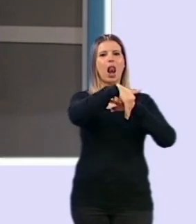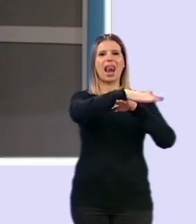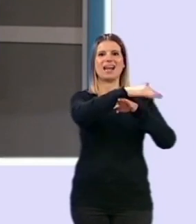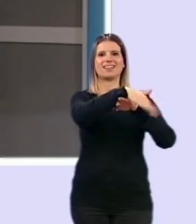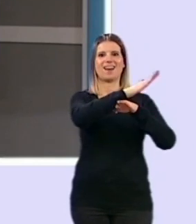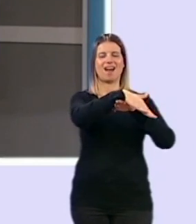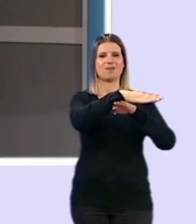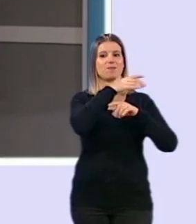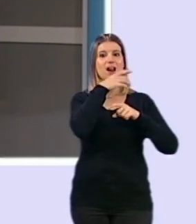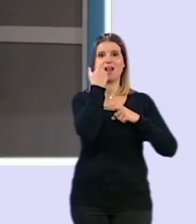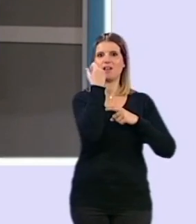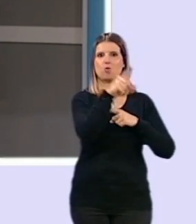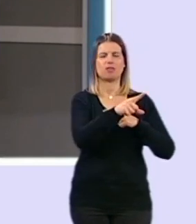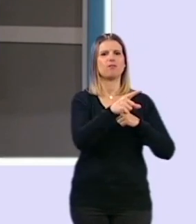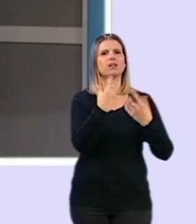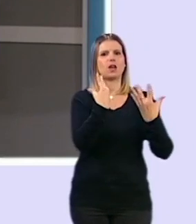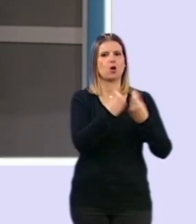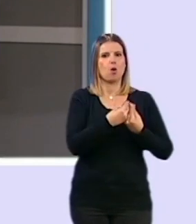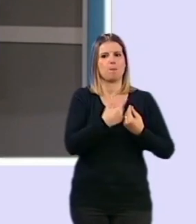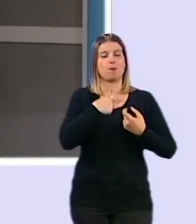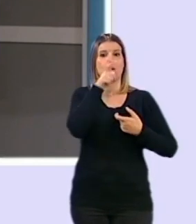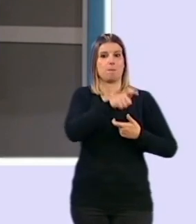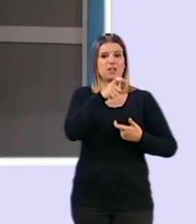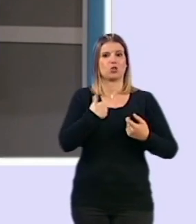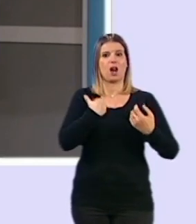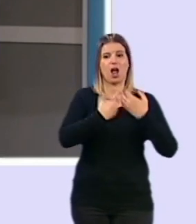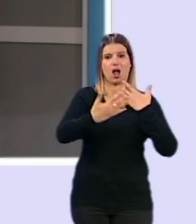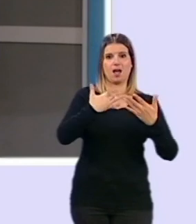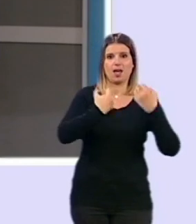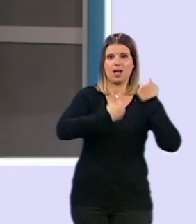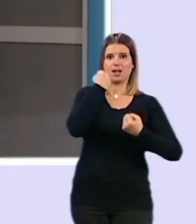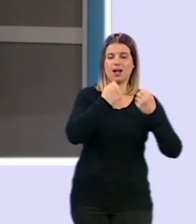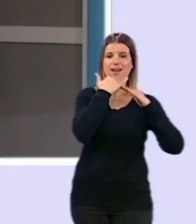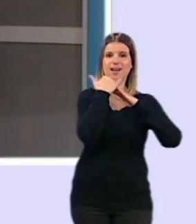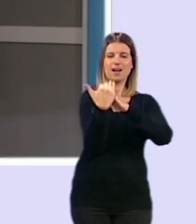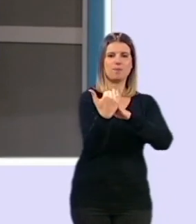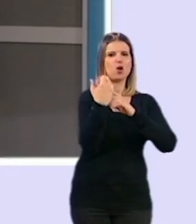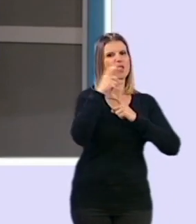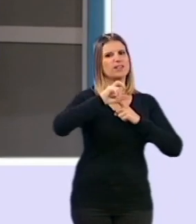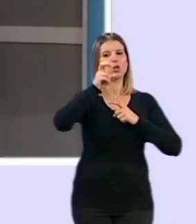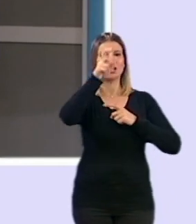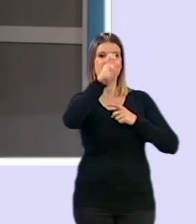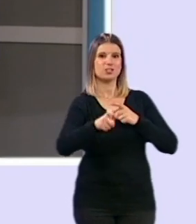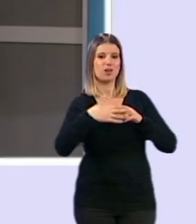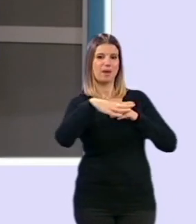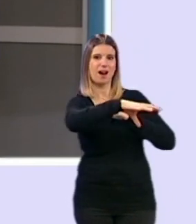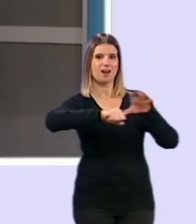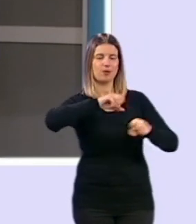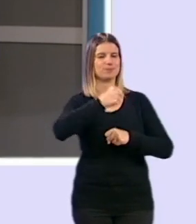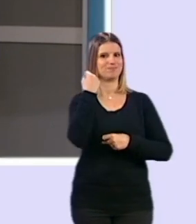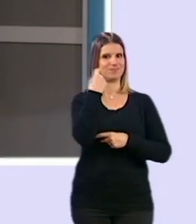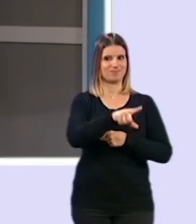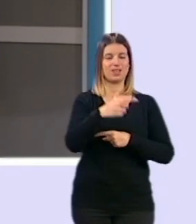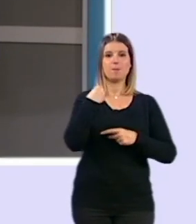que vaya junto con la persona que lleva el camión ningún operario de recogida de residuos. Y este